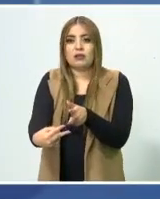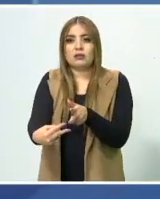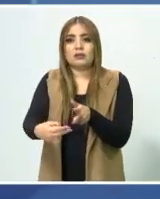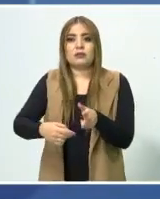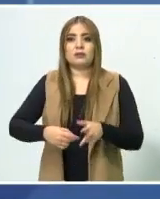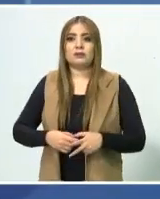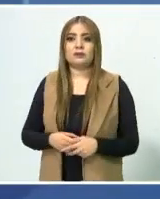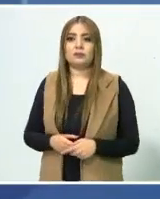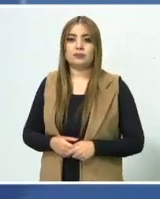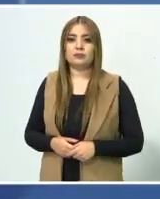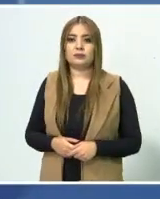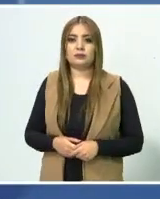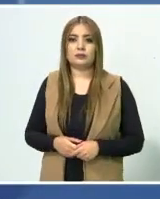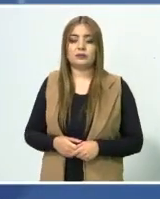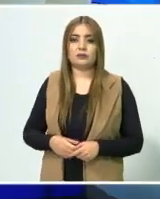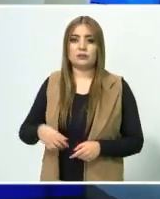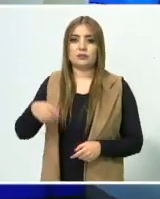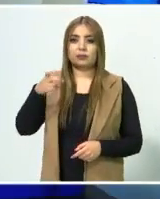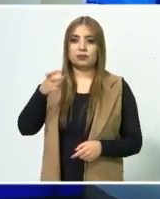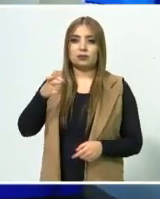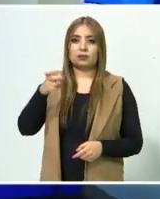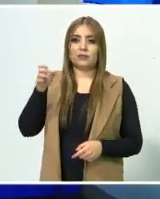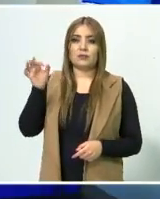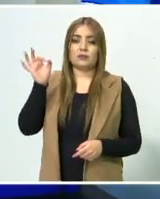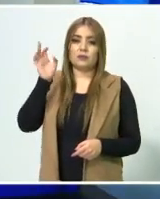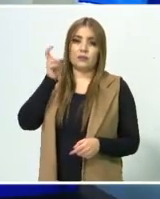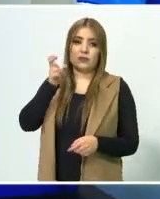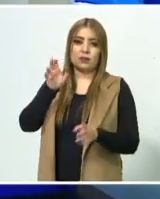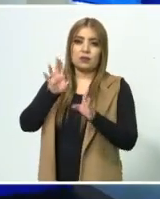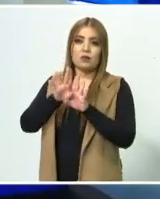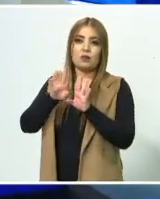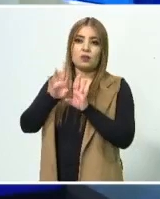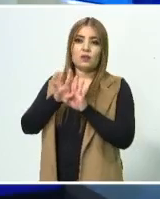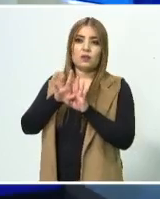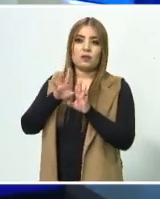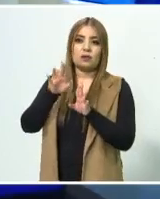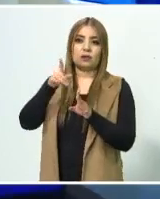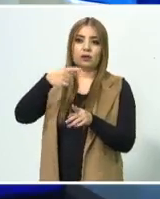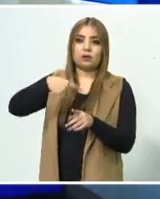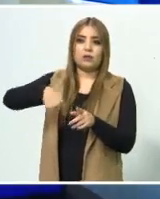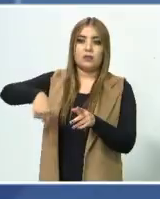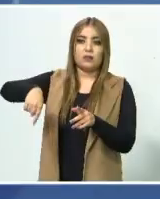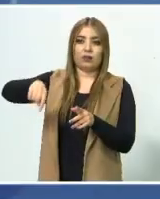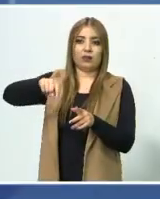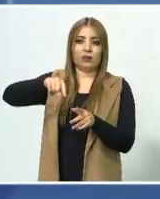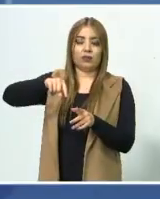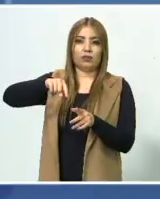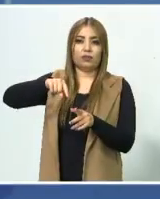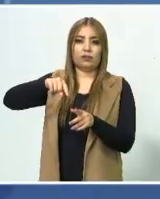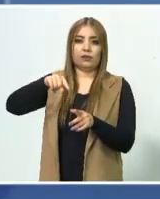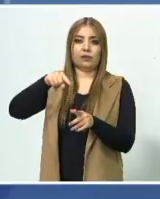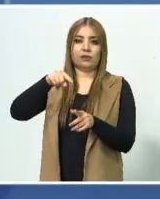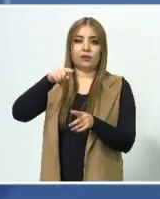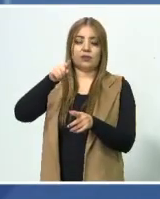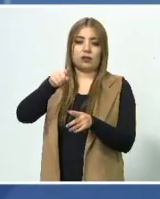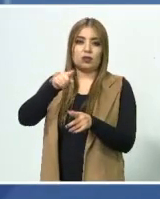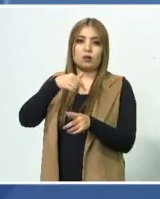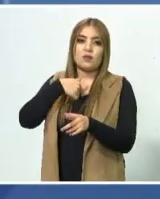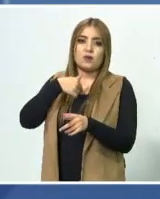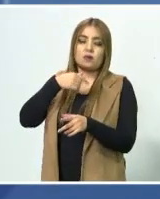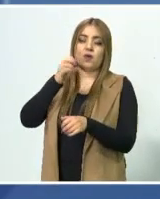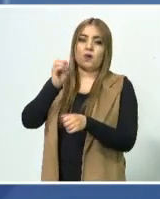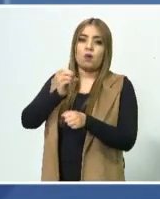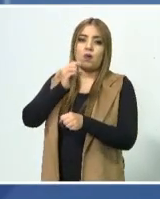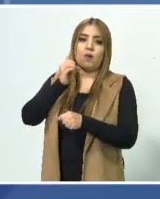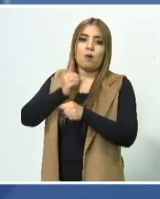yo agradecido con Dios primeramente, ¿verdad? Porque todavía pues me dio la oportunidad de poder estar